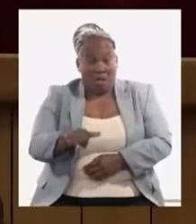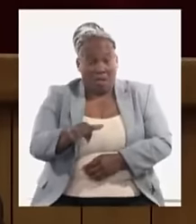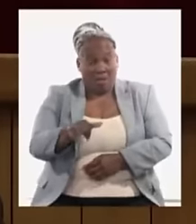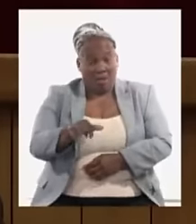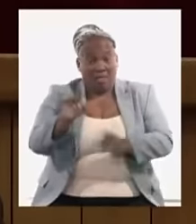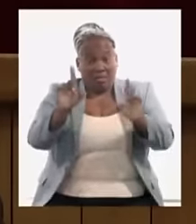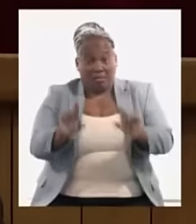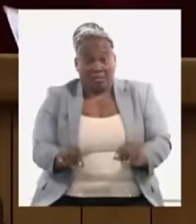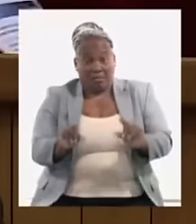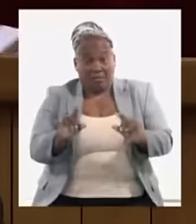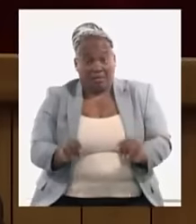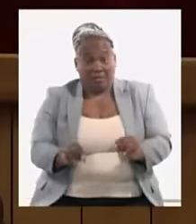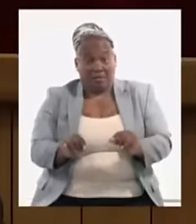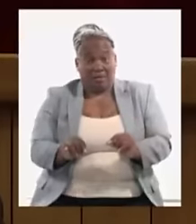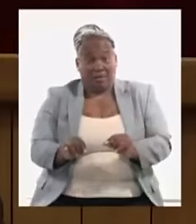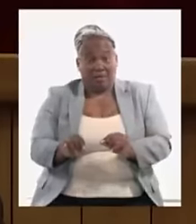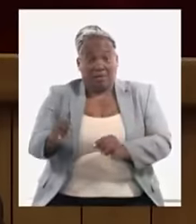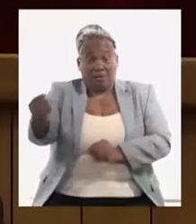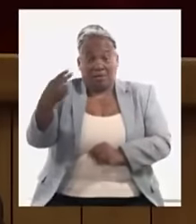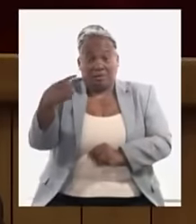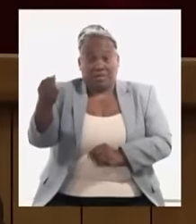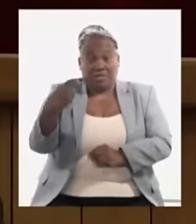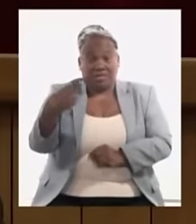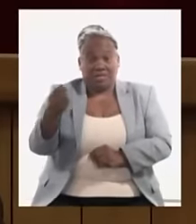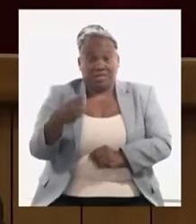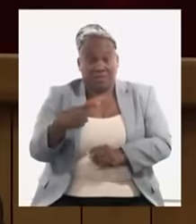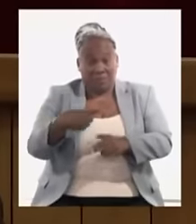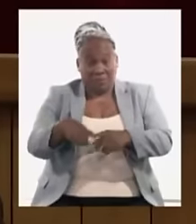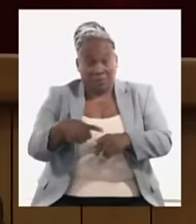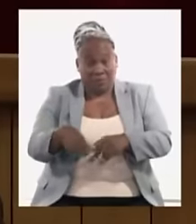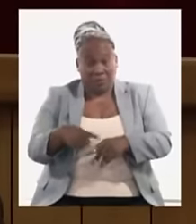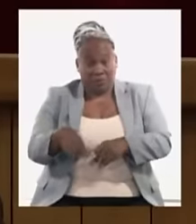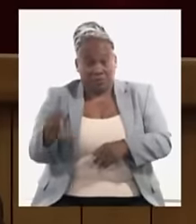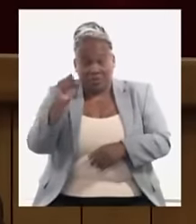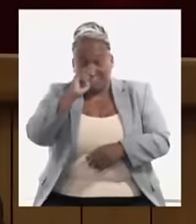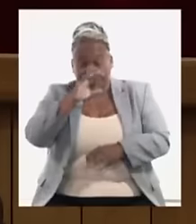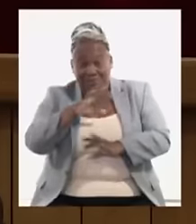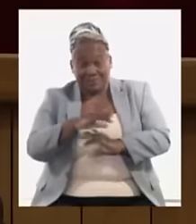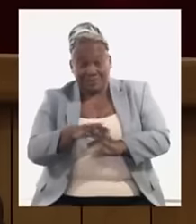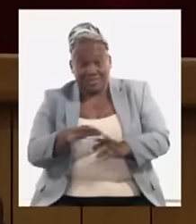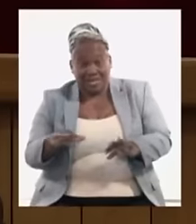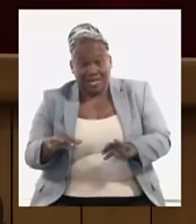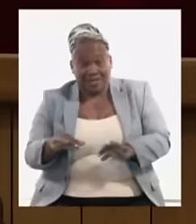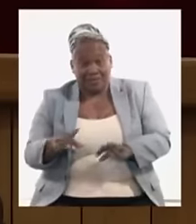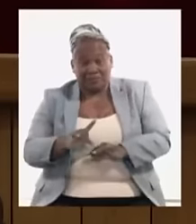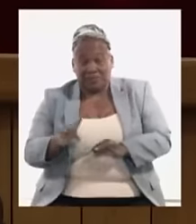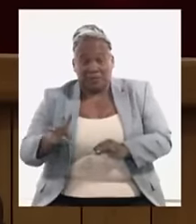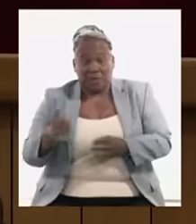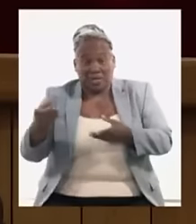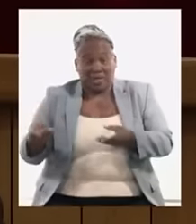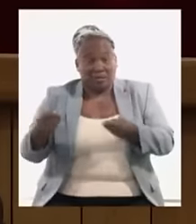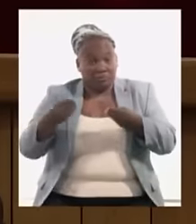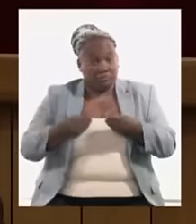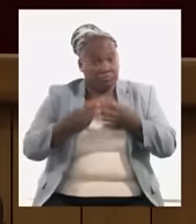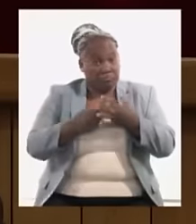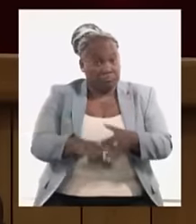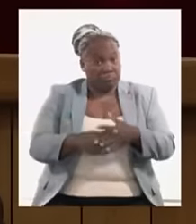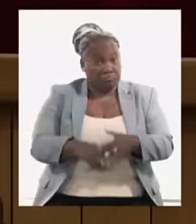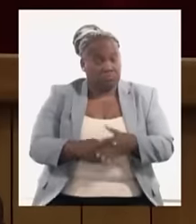disminuir las importaciones de esos productos terminados que no nos están resolviendo